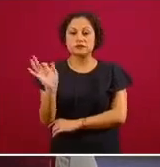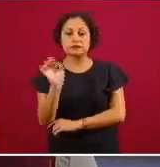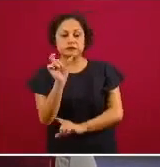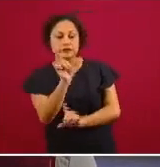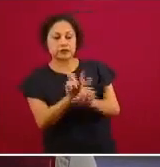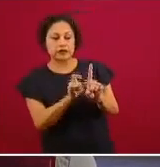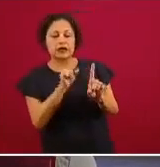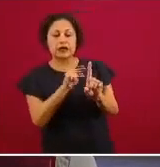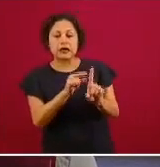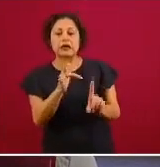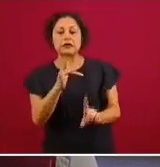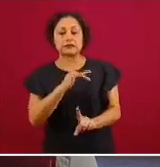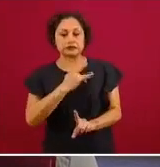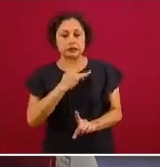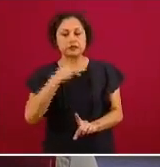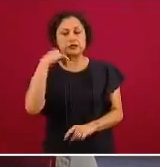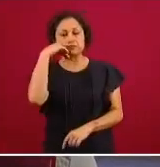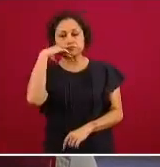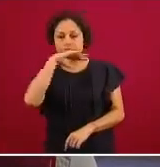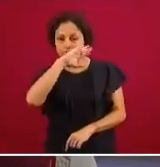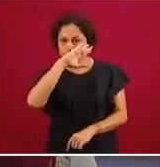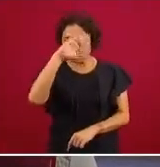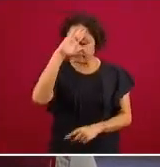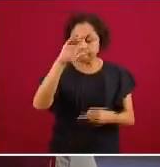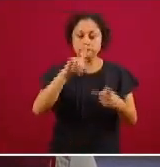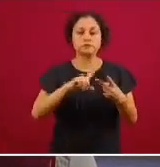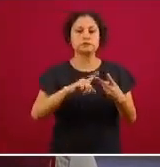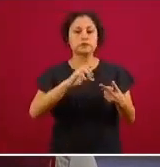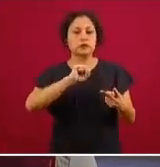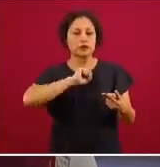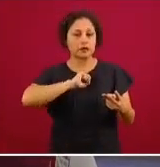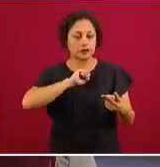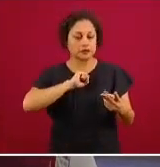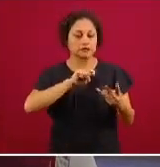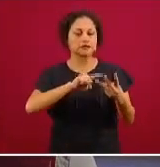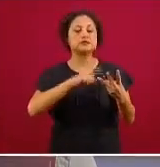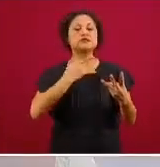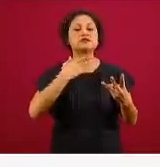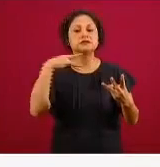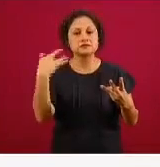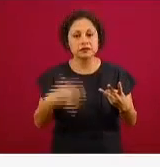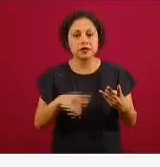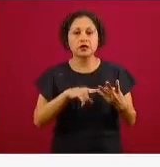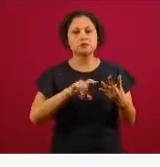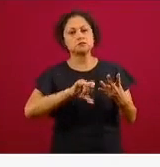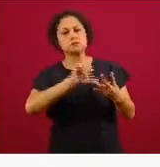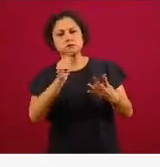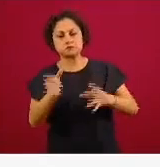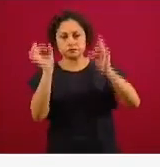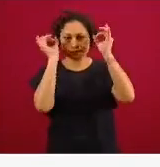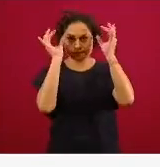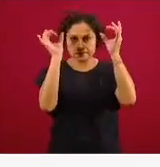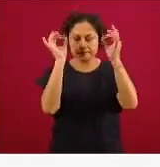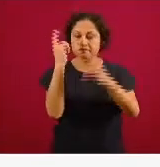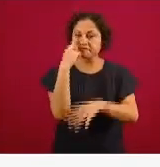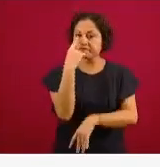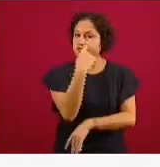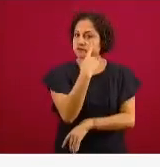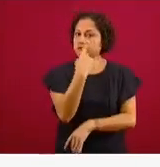de COVID los síntomas de COVID fiebre tos dolor de garganta y otros como dolor de cabeza enrojecimiento de los ojos